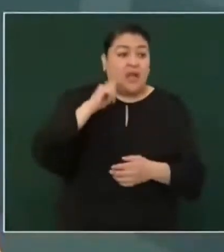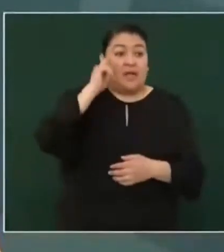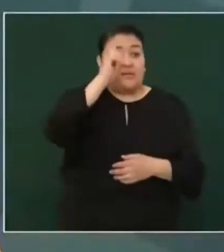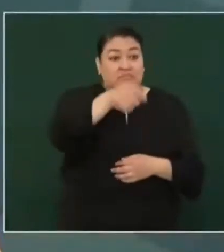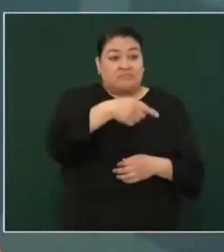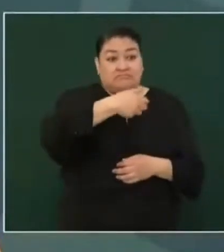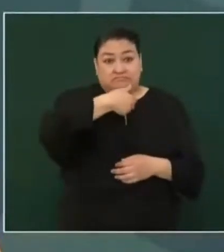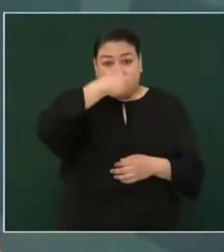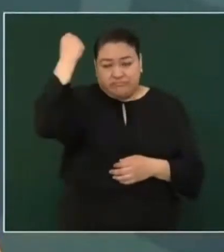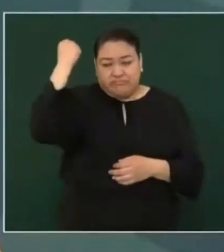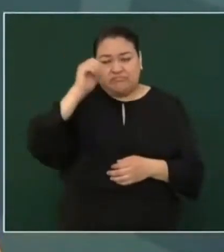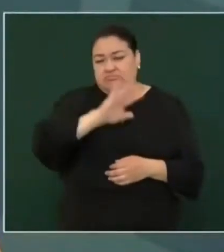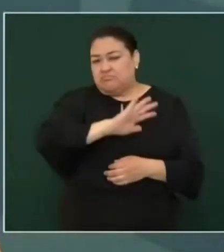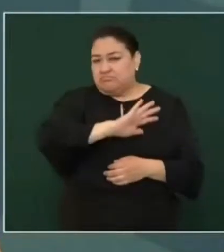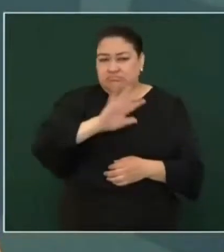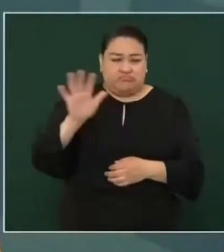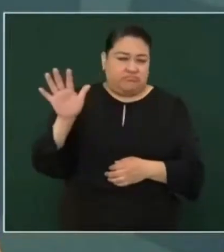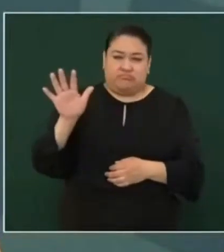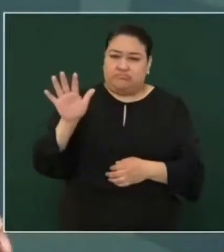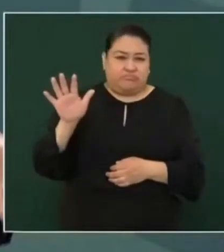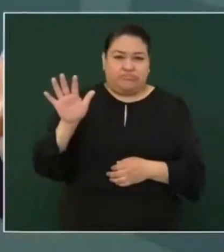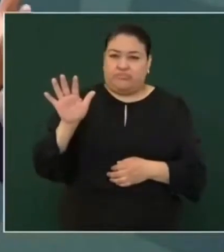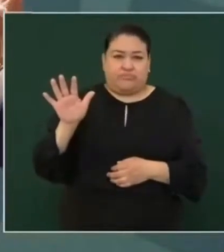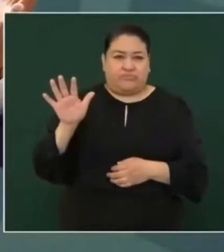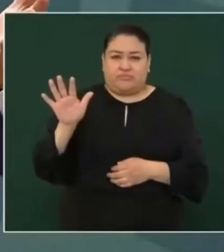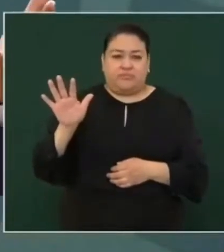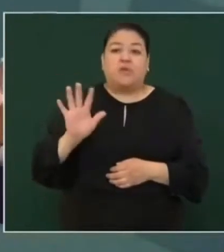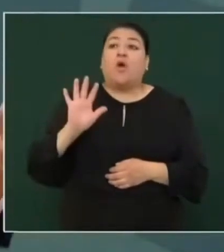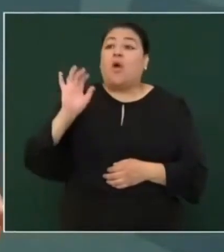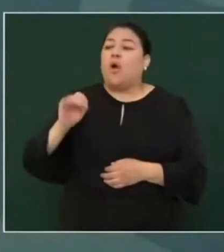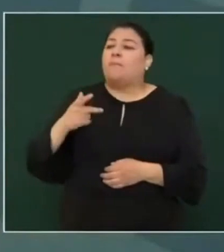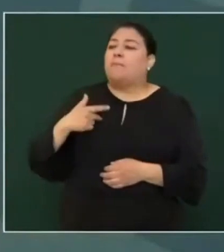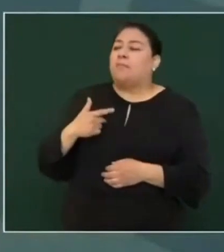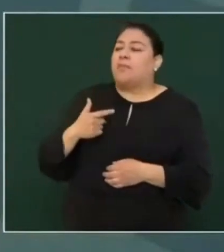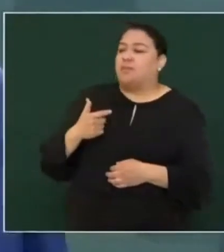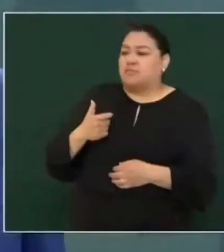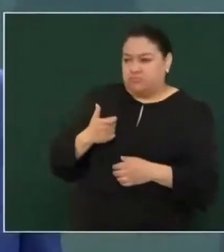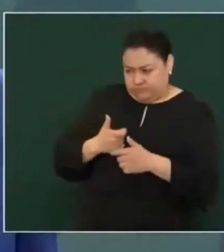este la compra del voto